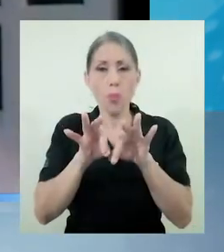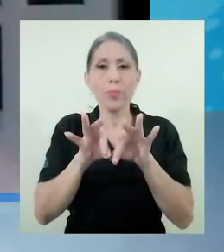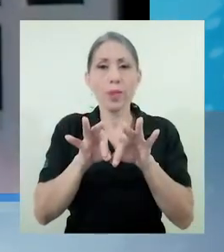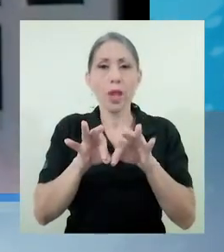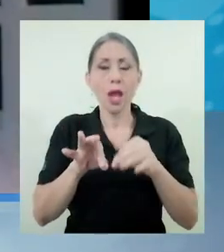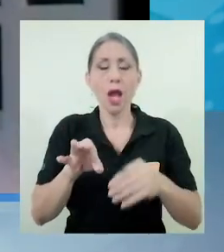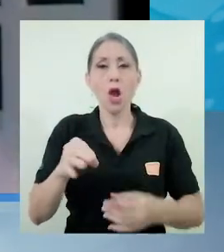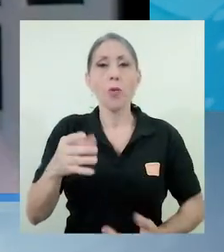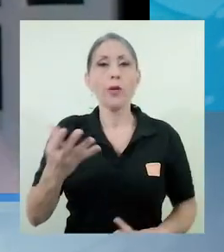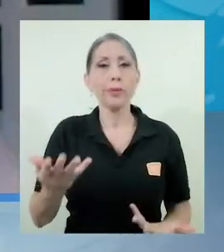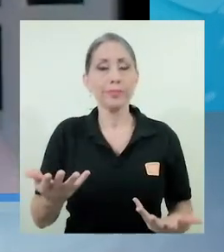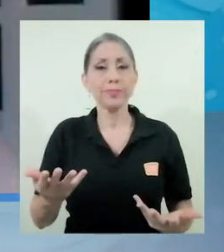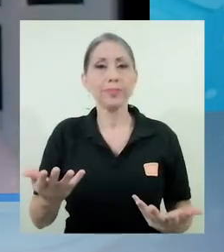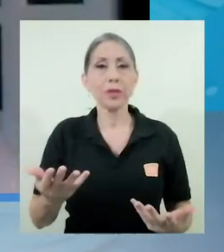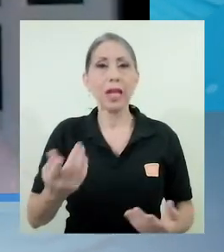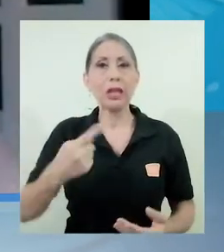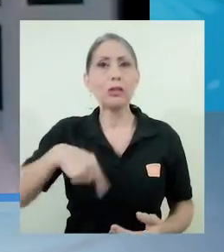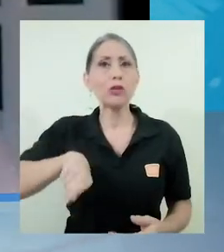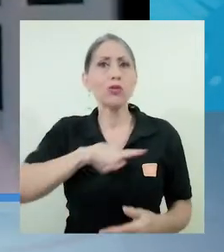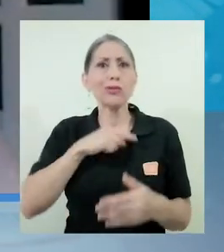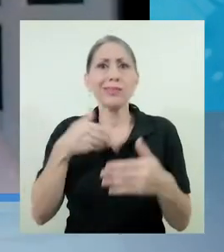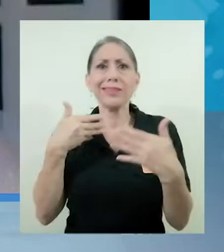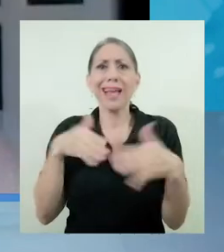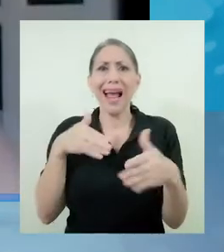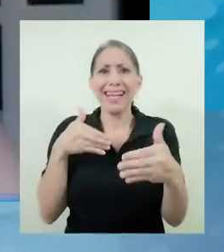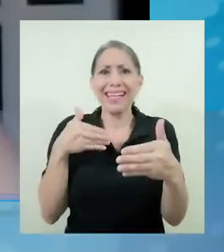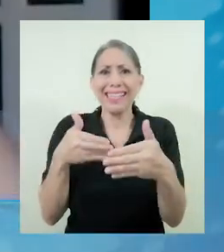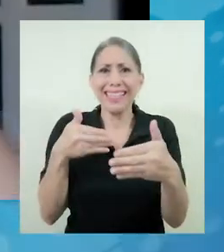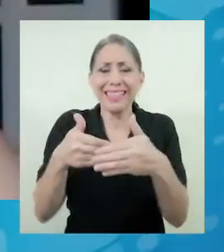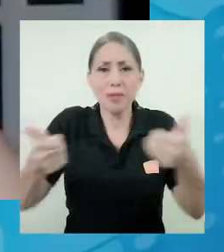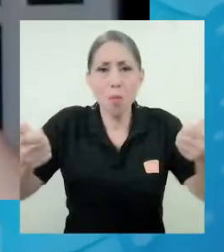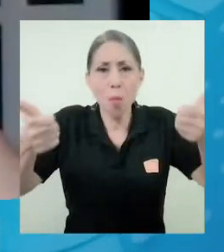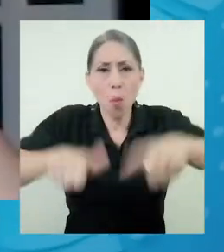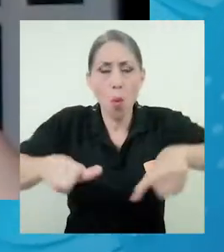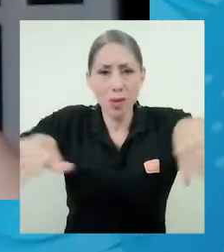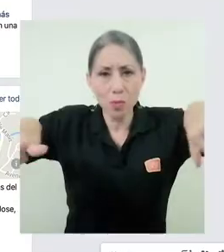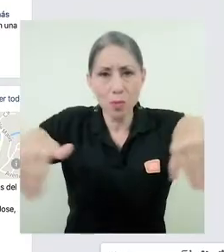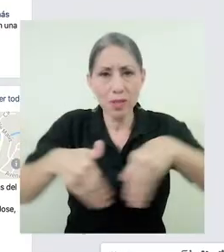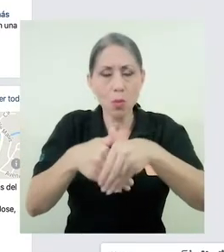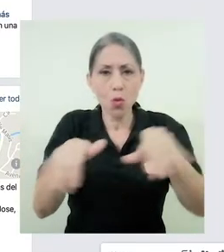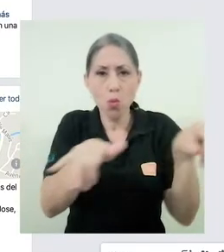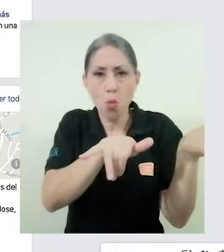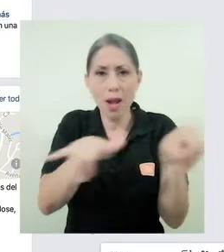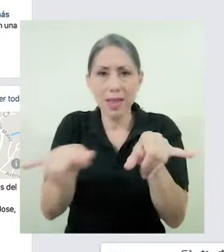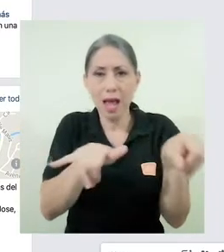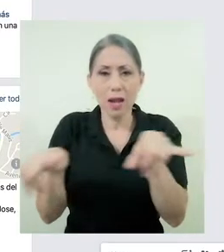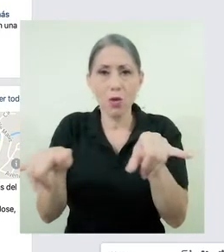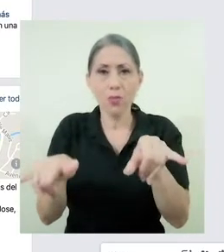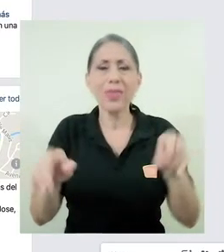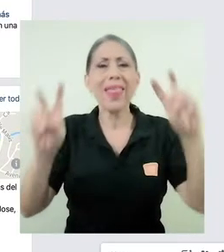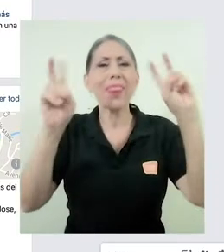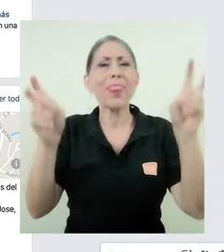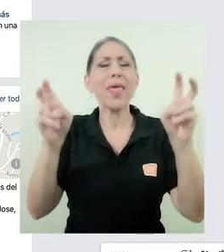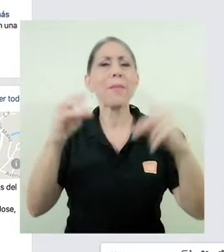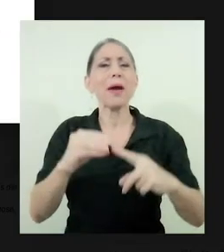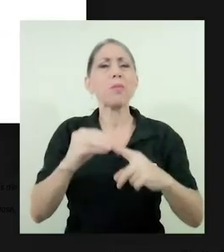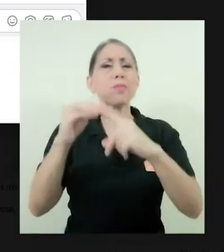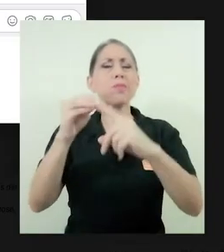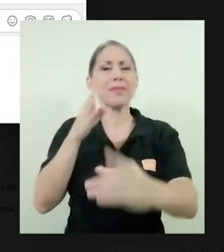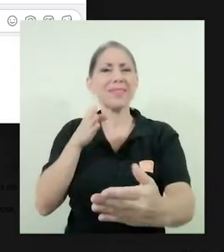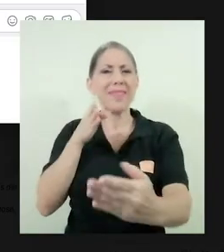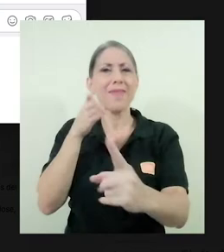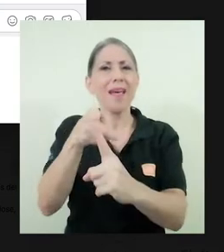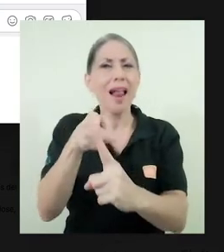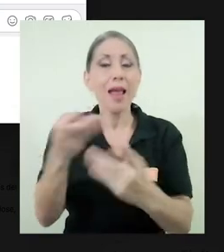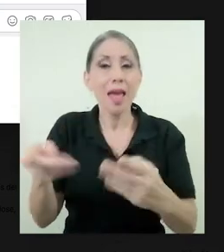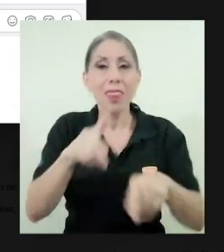estamos a las puertas de la aprobación del matrimonio igualitario. Vamos a tener como tema central la